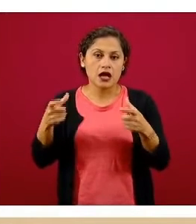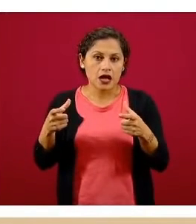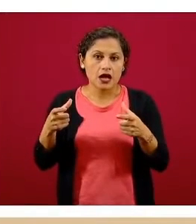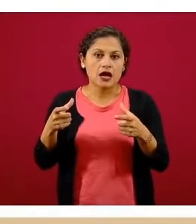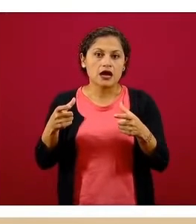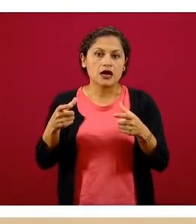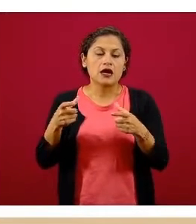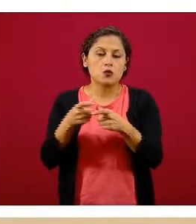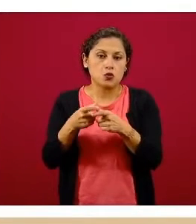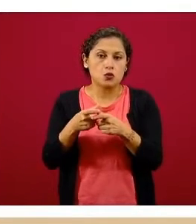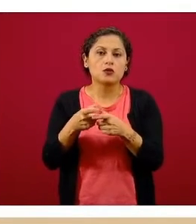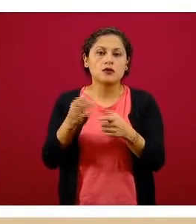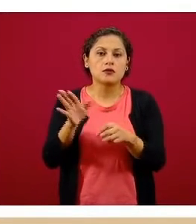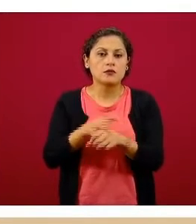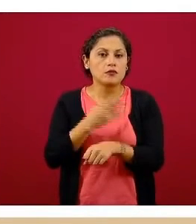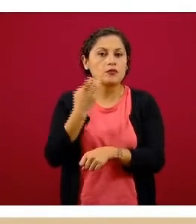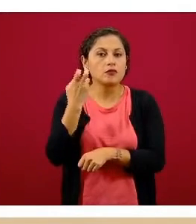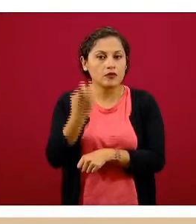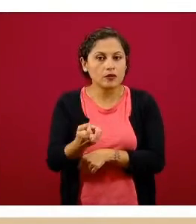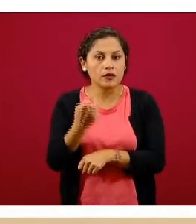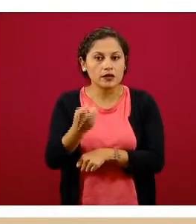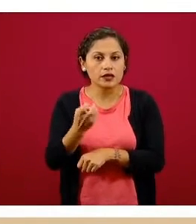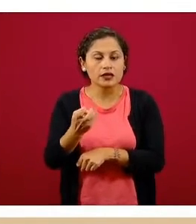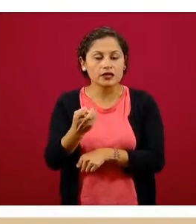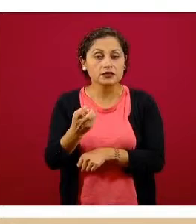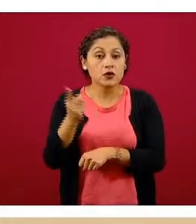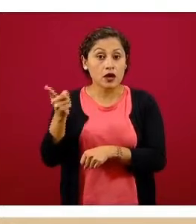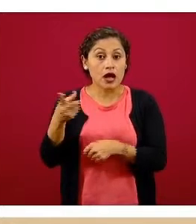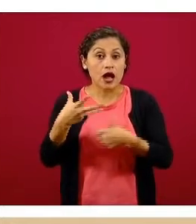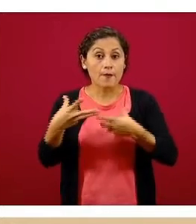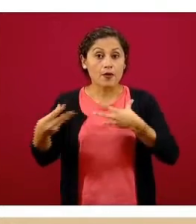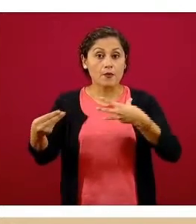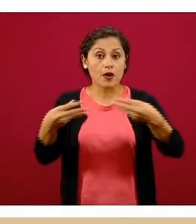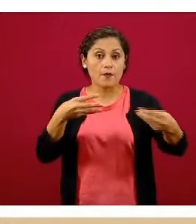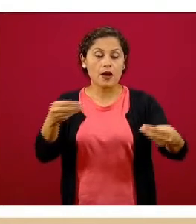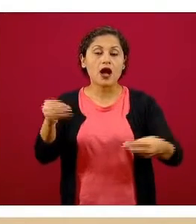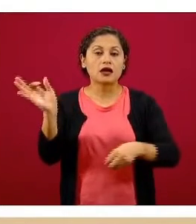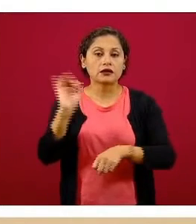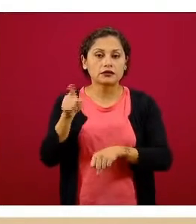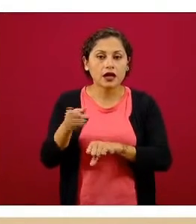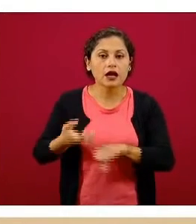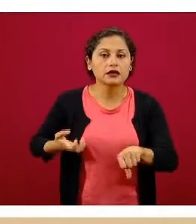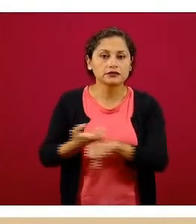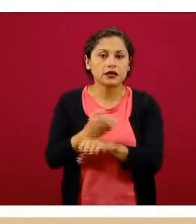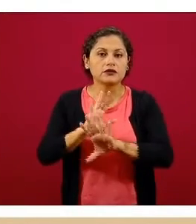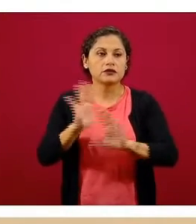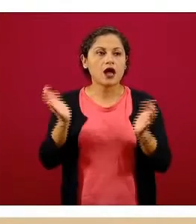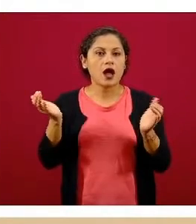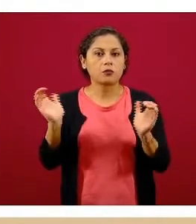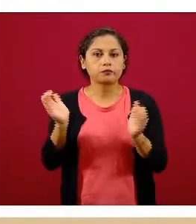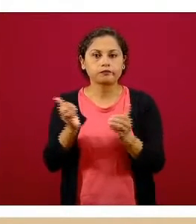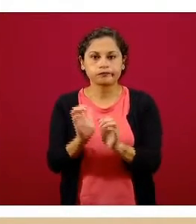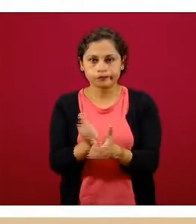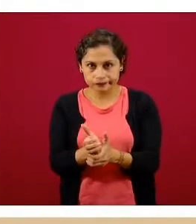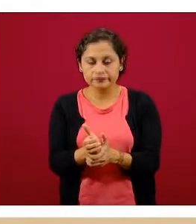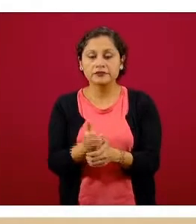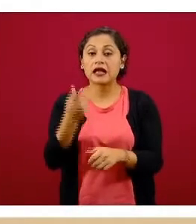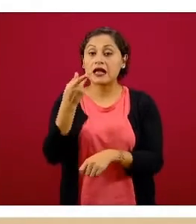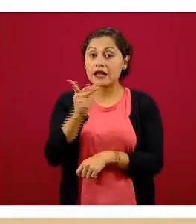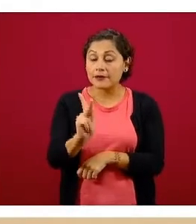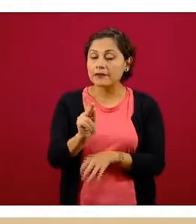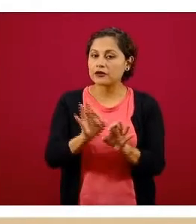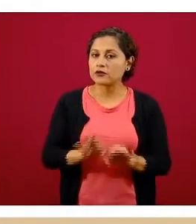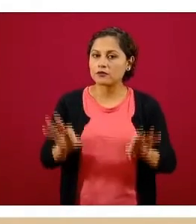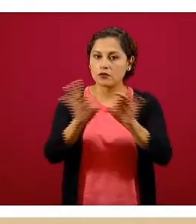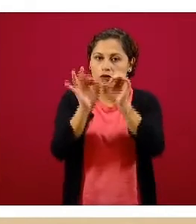significar que la epidemia para esa entidad federativa pudiera estar ya resolviéndose. Pero hay que prestar atención porque esa